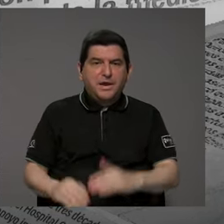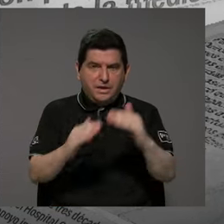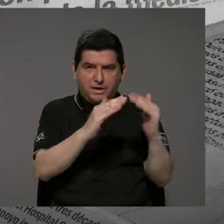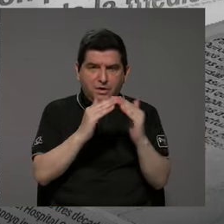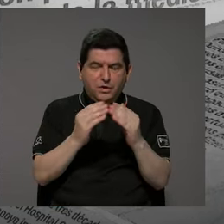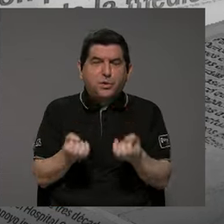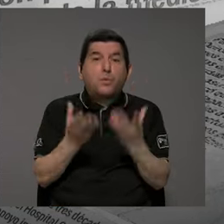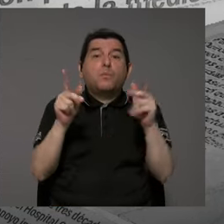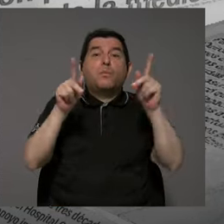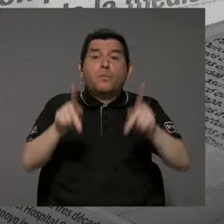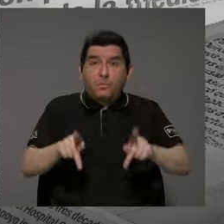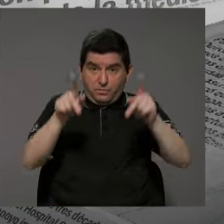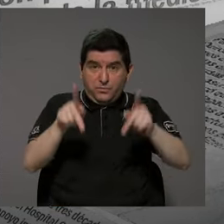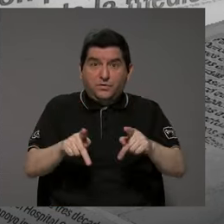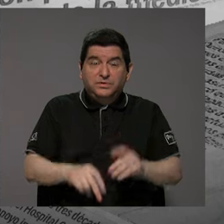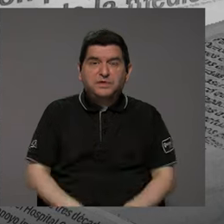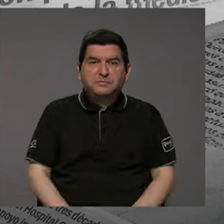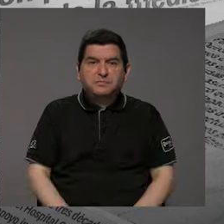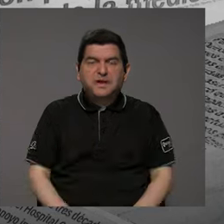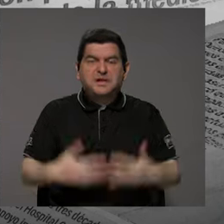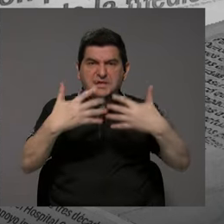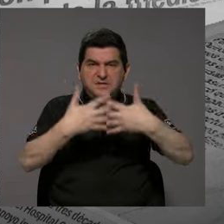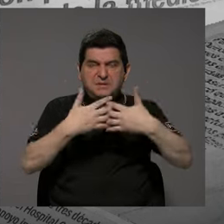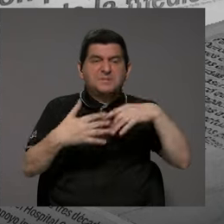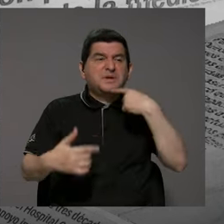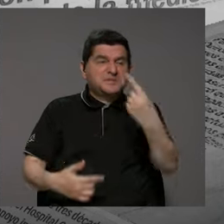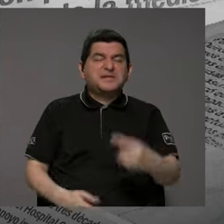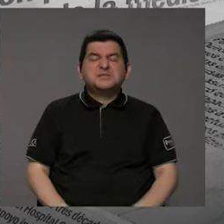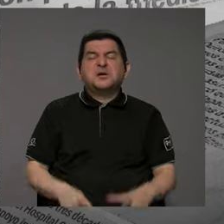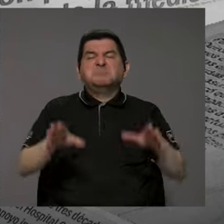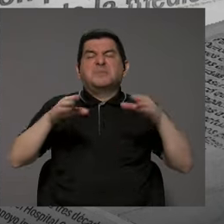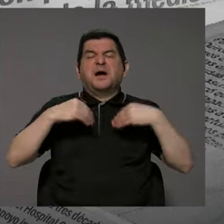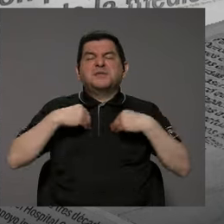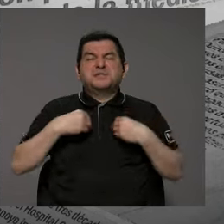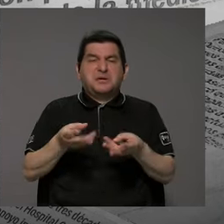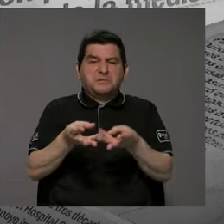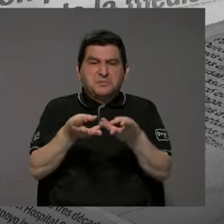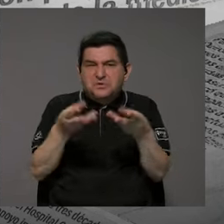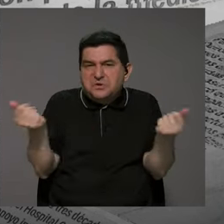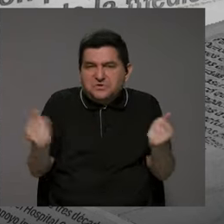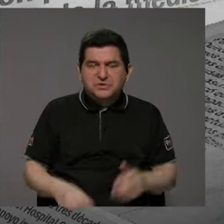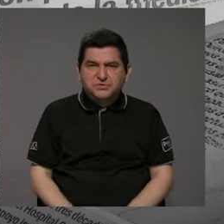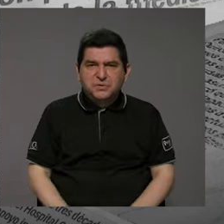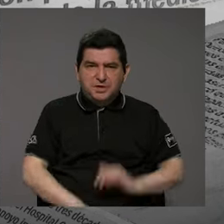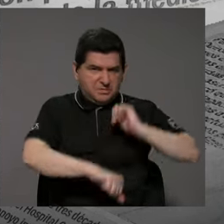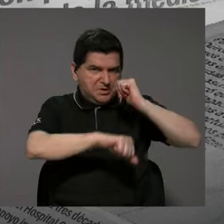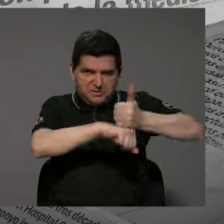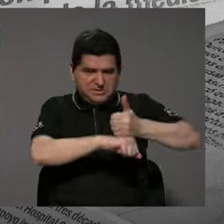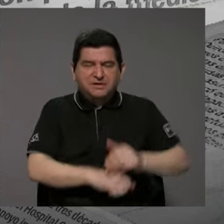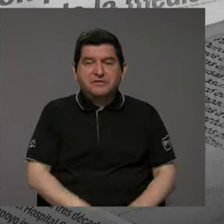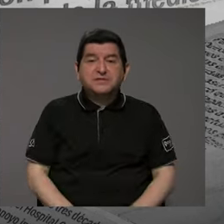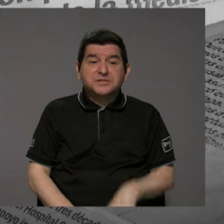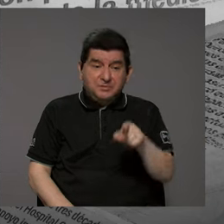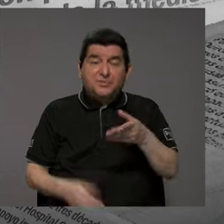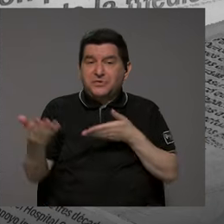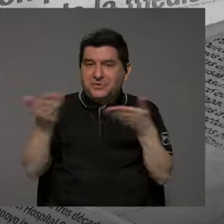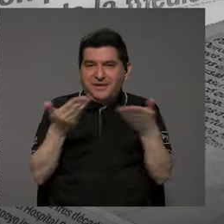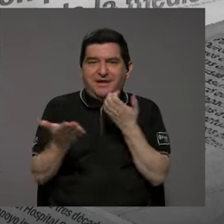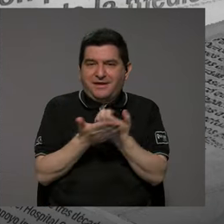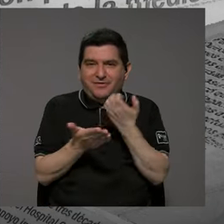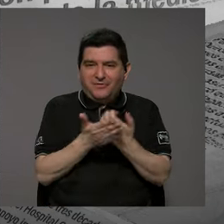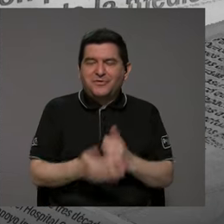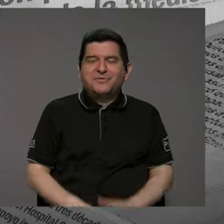mucha población, y entonces el oferente ahí se lo aguanta y ve cómo resuelve, pero instala porque le llega a una gran población y le sirve económicamente.